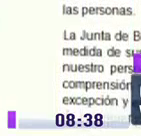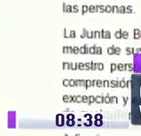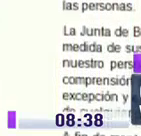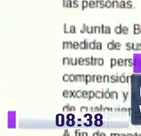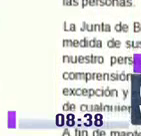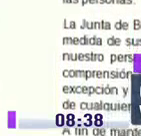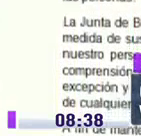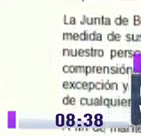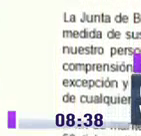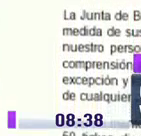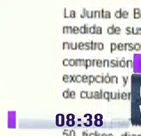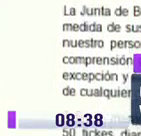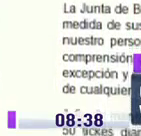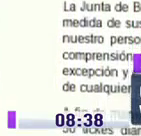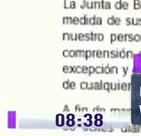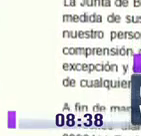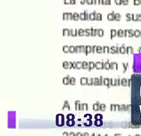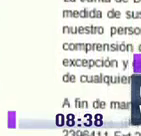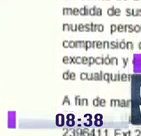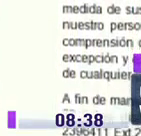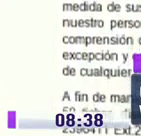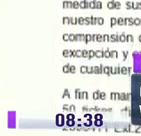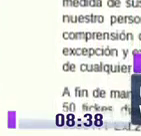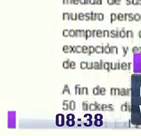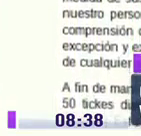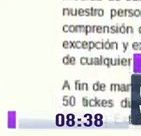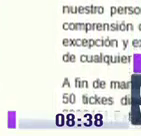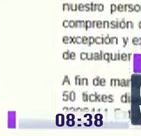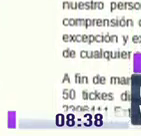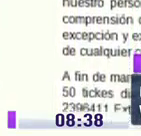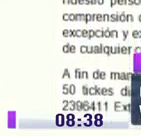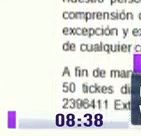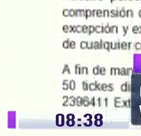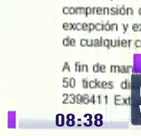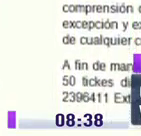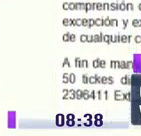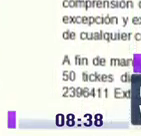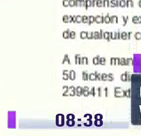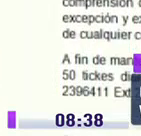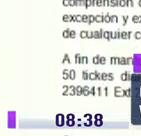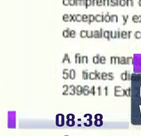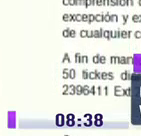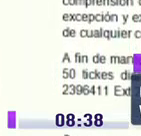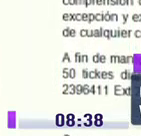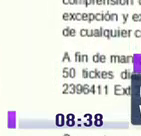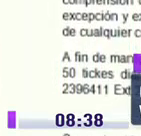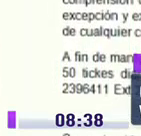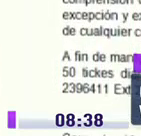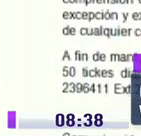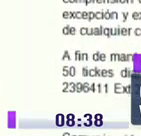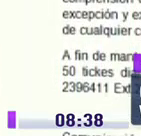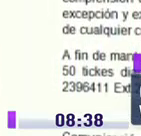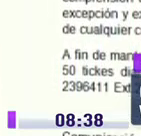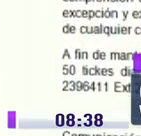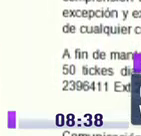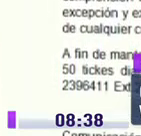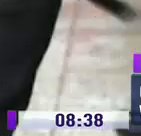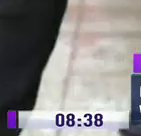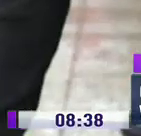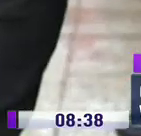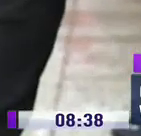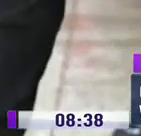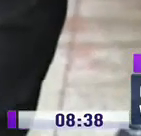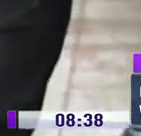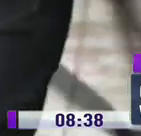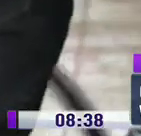obstante, el nivel del obligado ausentismo de nuestro personal por la situación que vive Guayaquil, y que también apela a la comprensión de la misma,